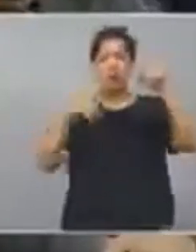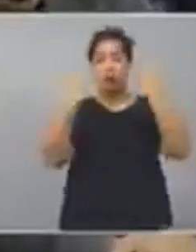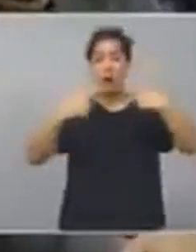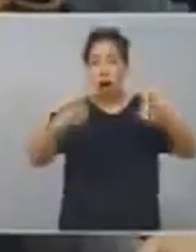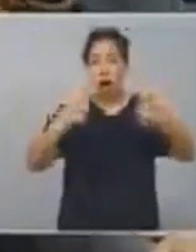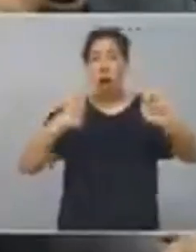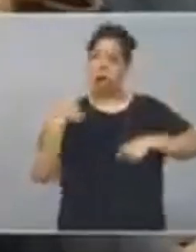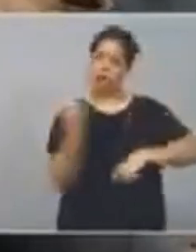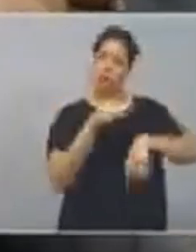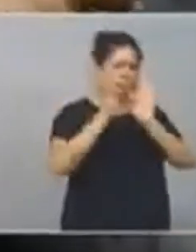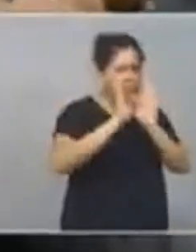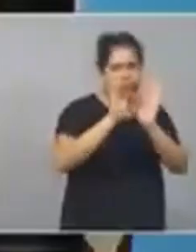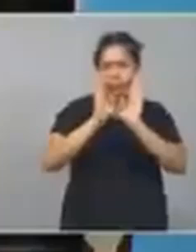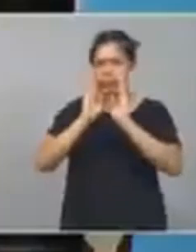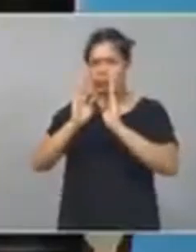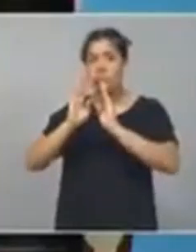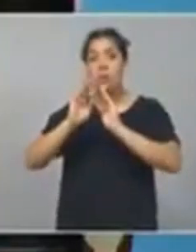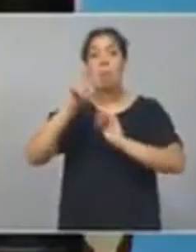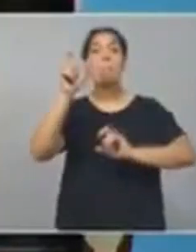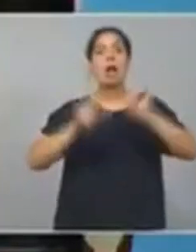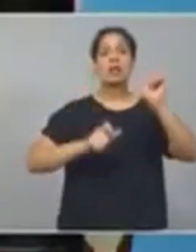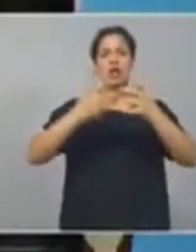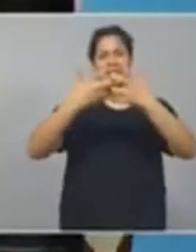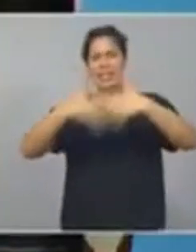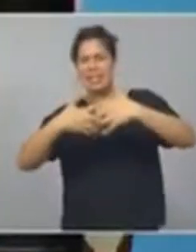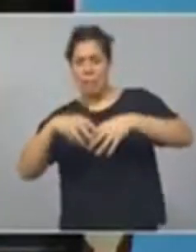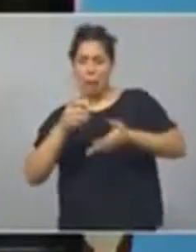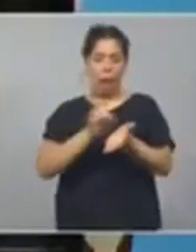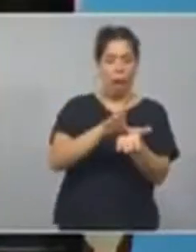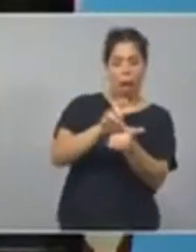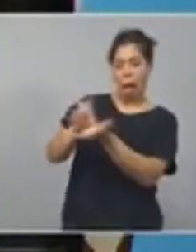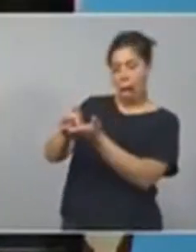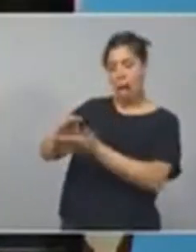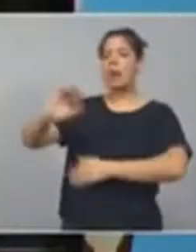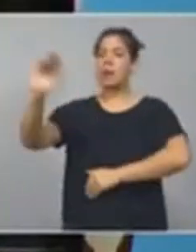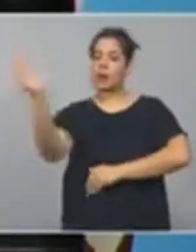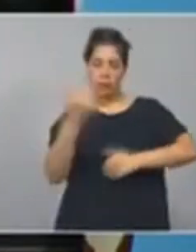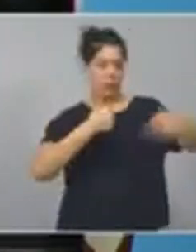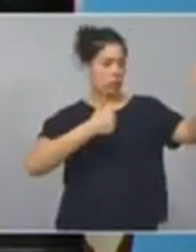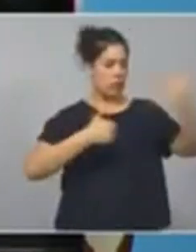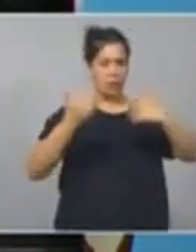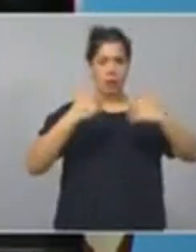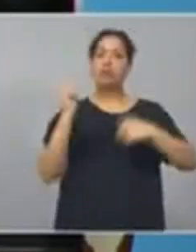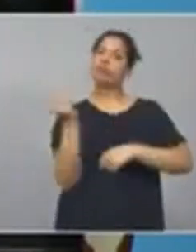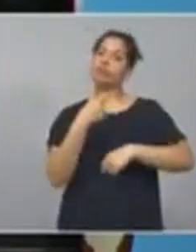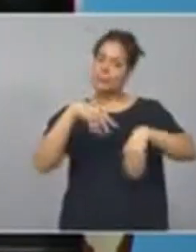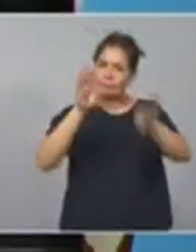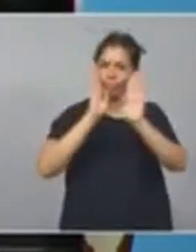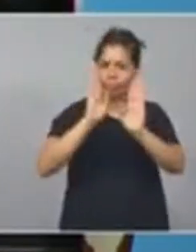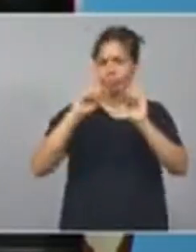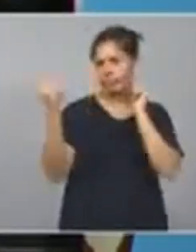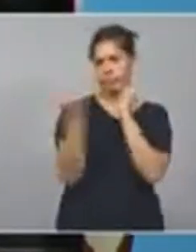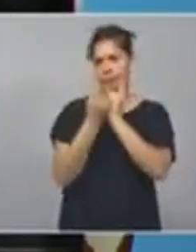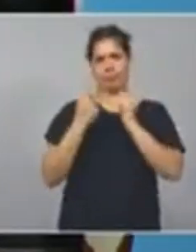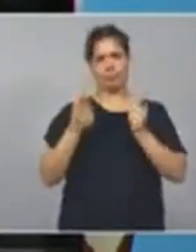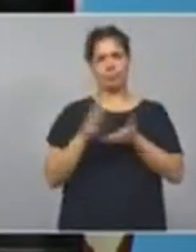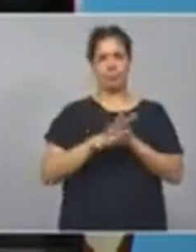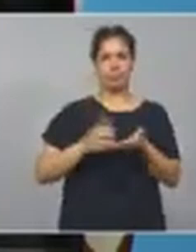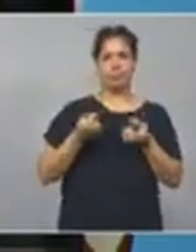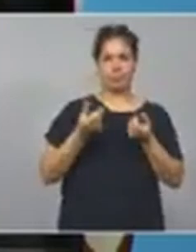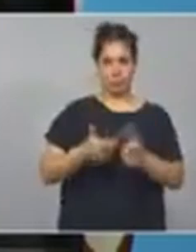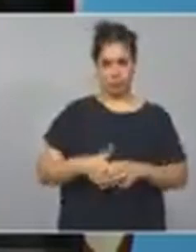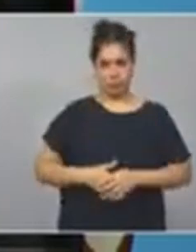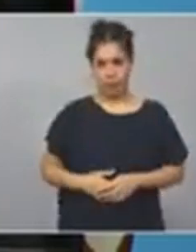los que reciben a los caídos de este sistema económico cruel y por tanto